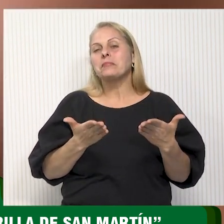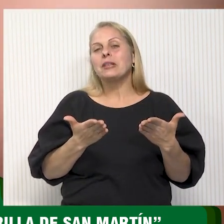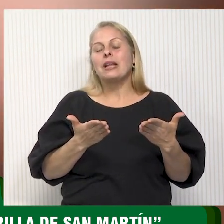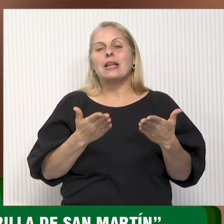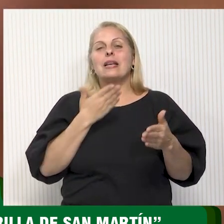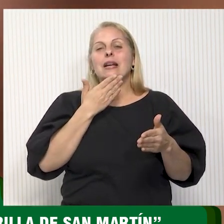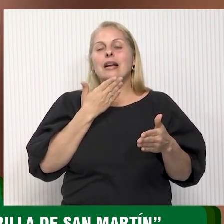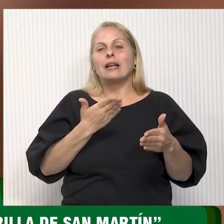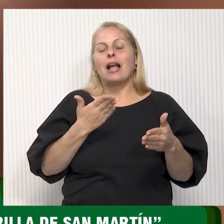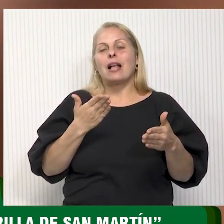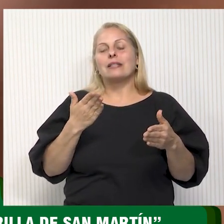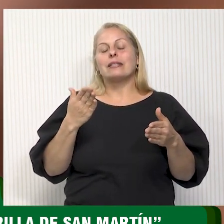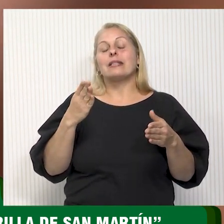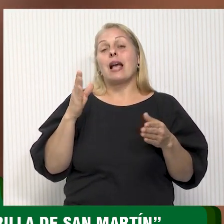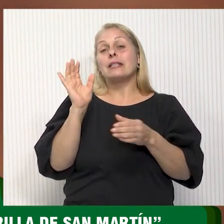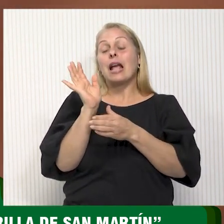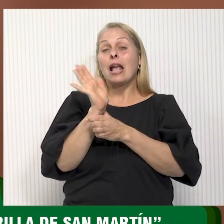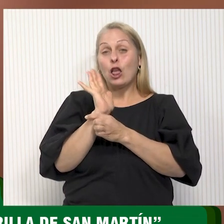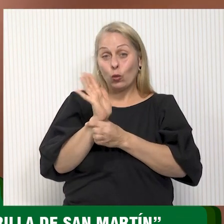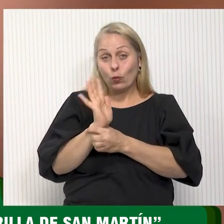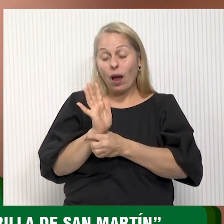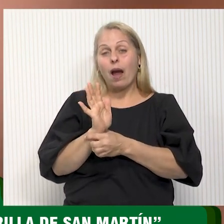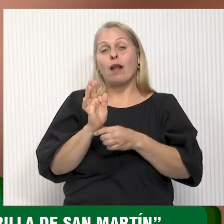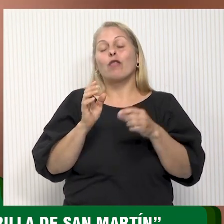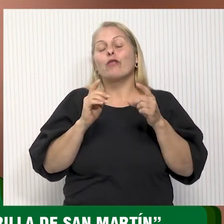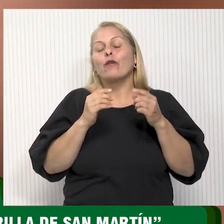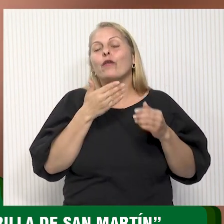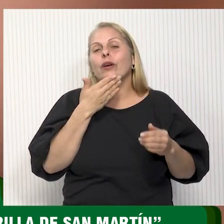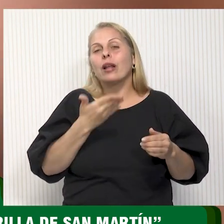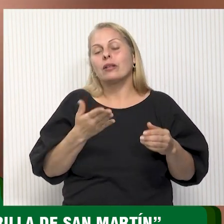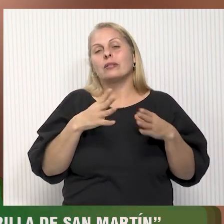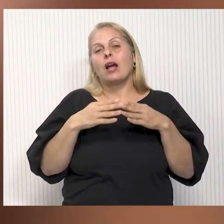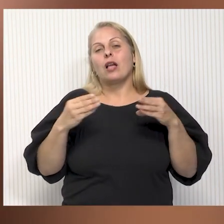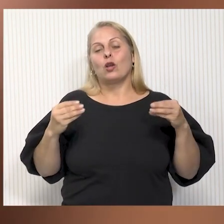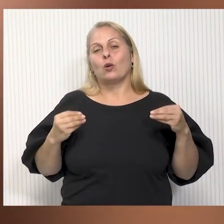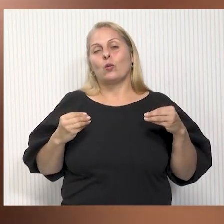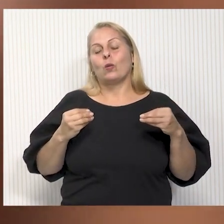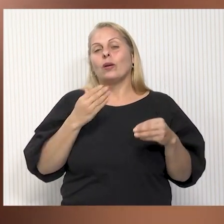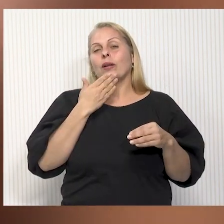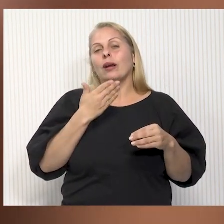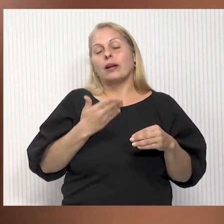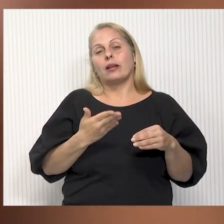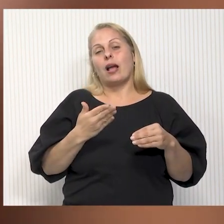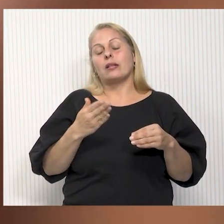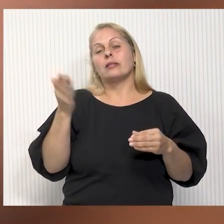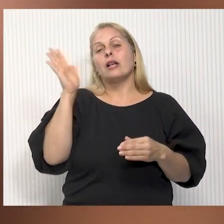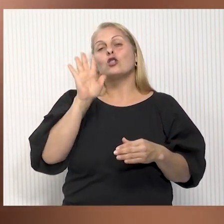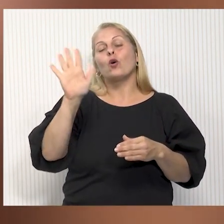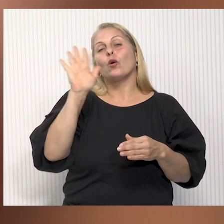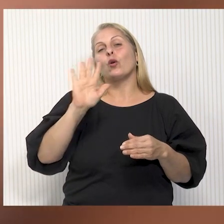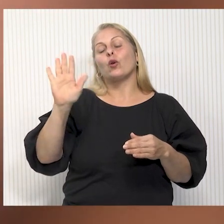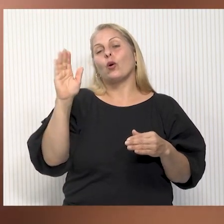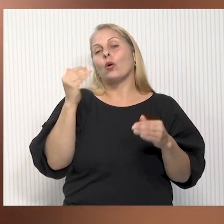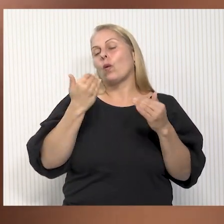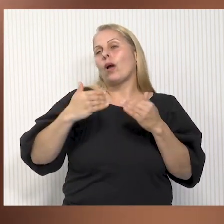Gracias Eduardo por eso, gracias a la escuela por eso, gracias por hacerle honor a una de las grandes